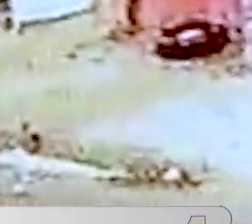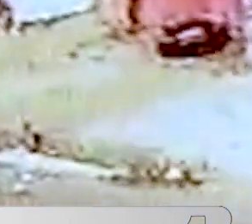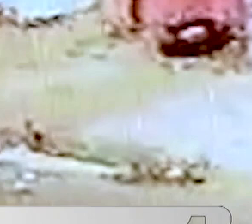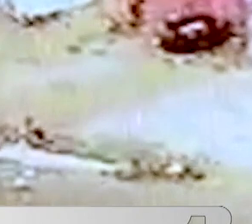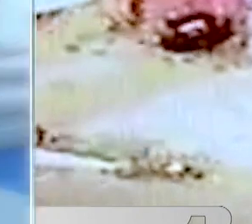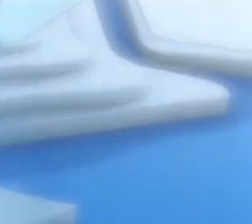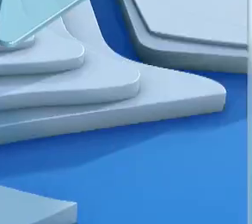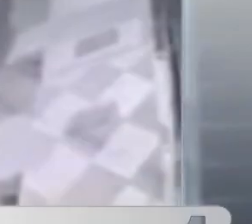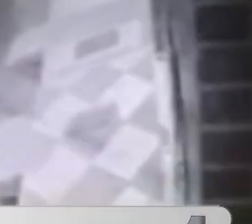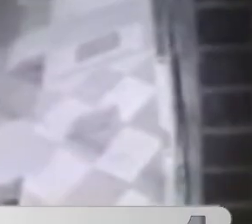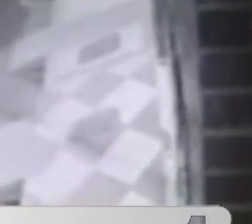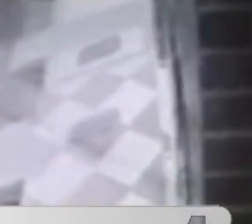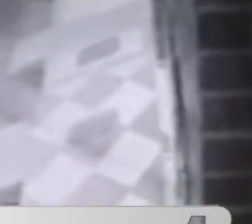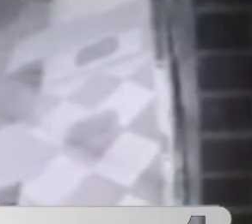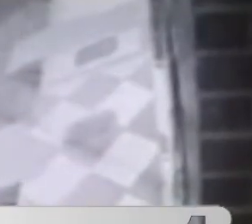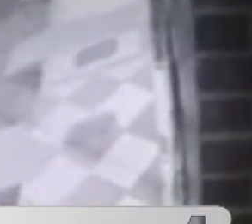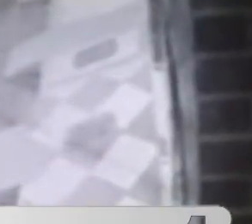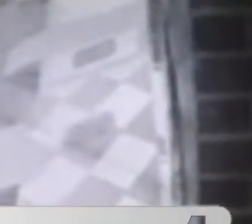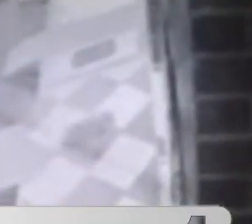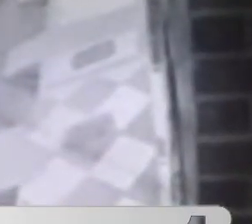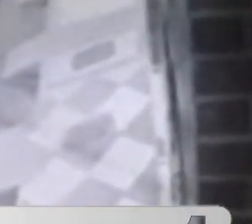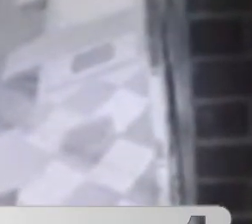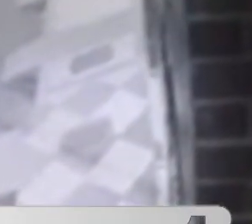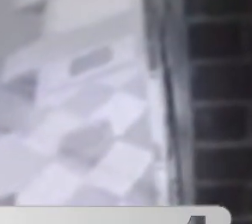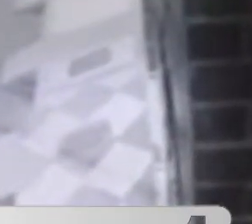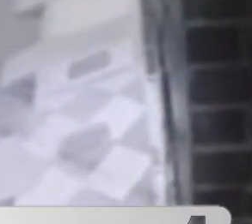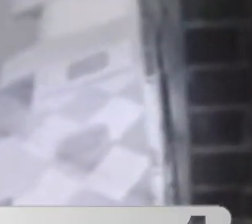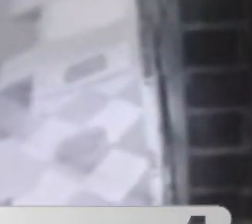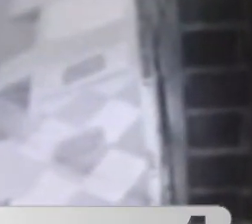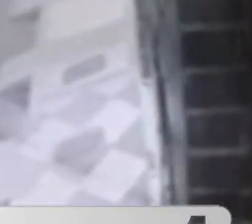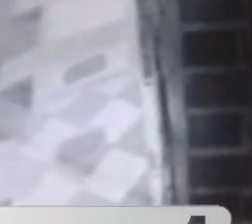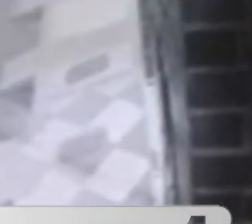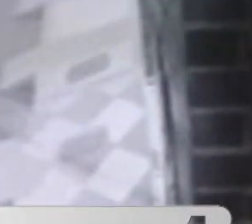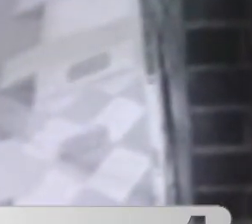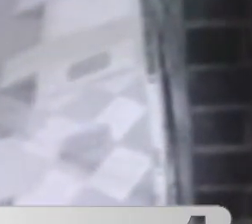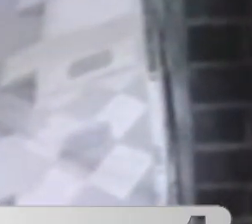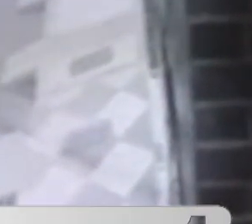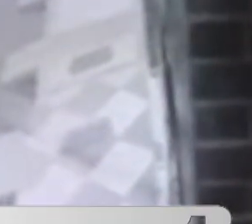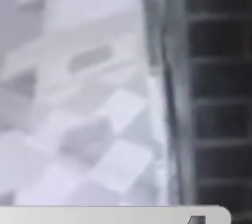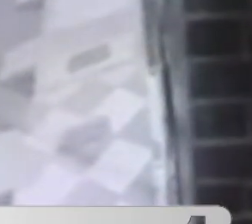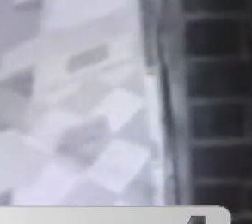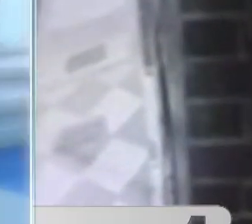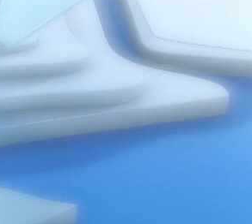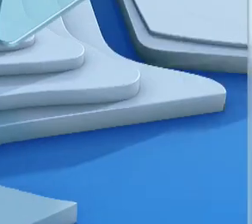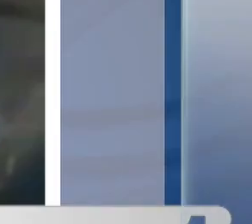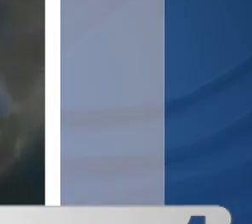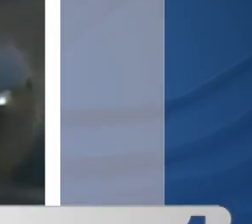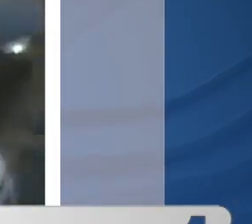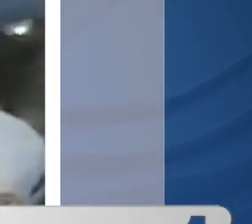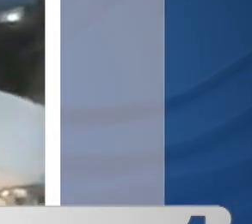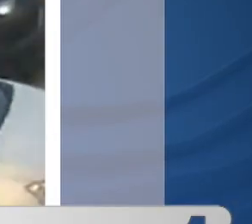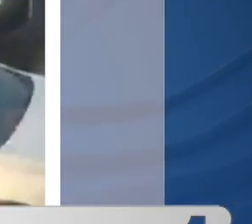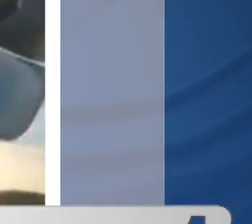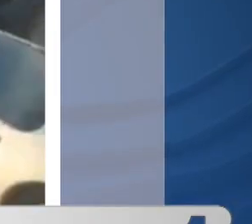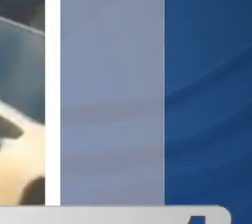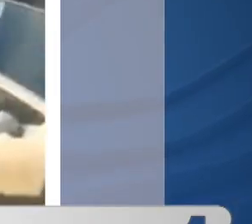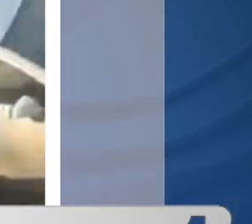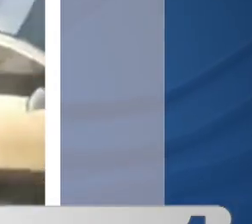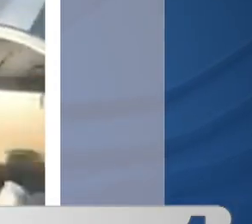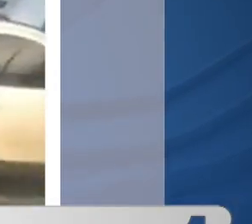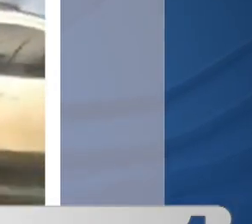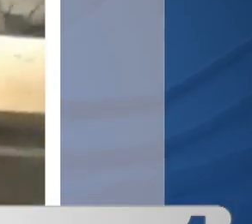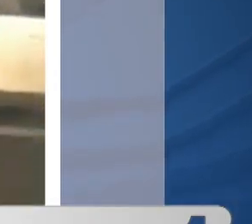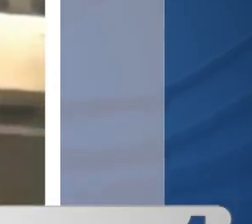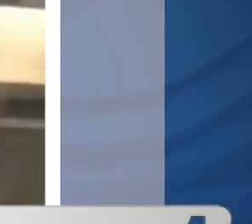policial Dos policías atacados con arma de fuego en Soacha Así roban en